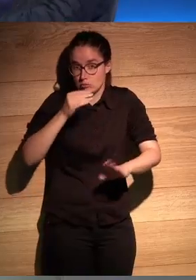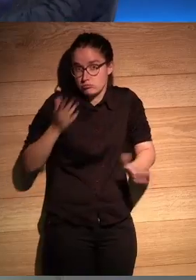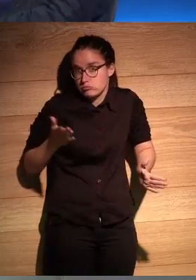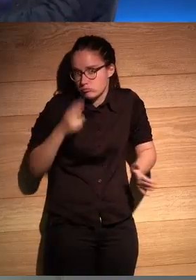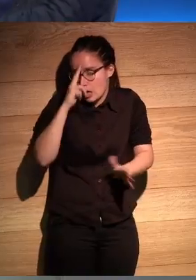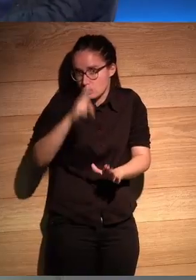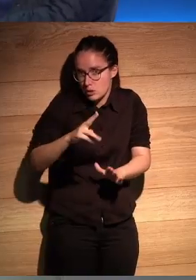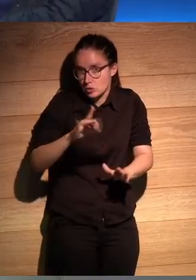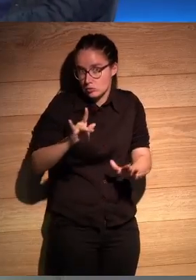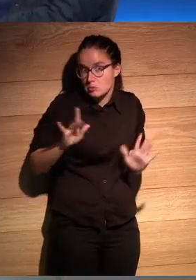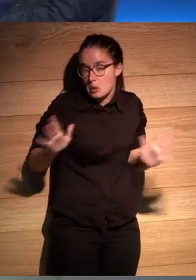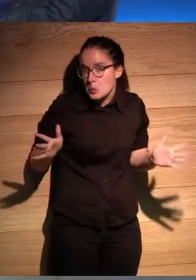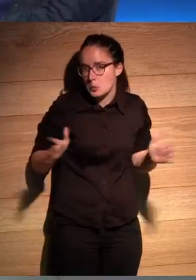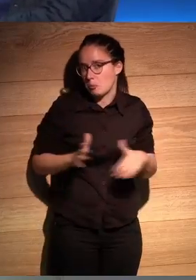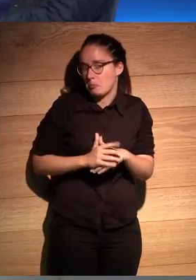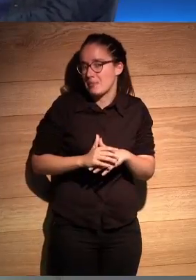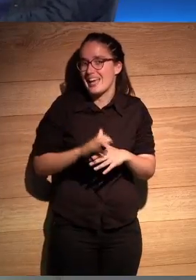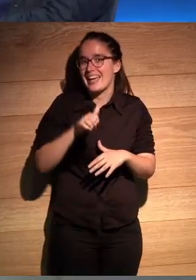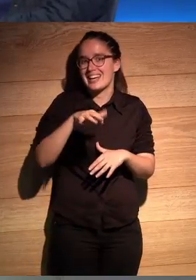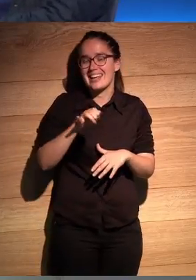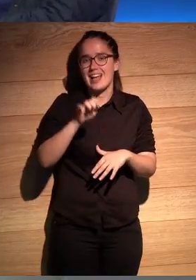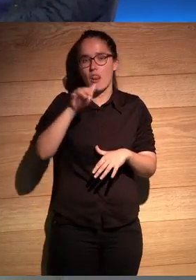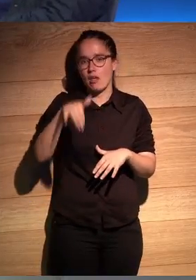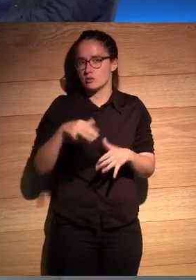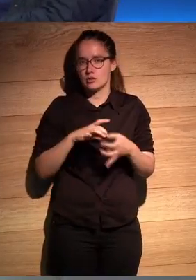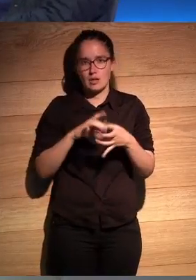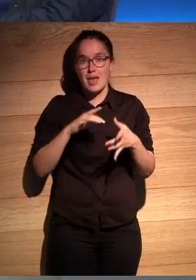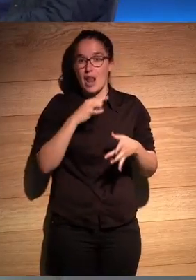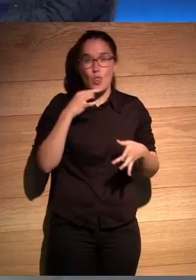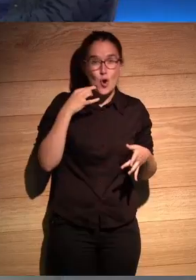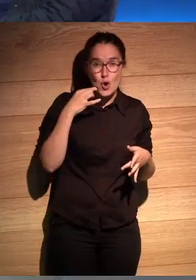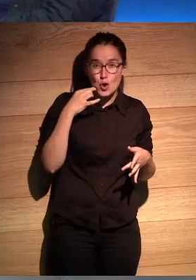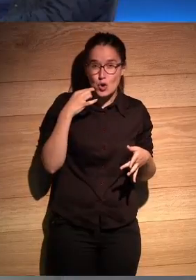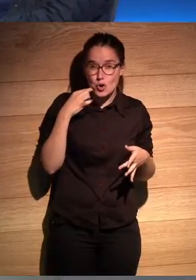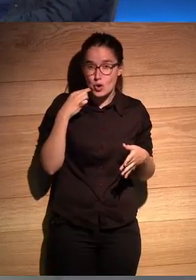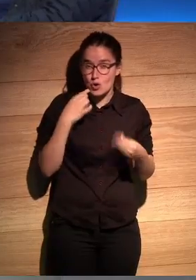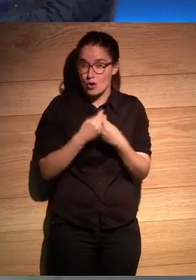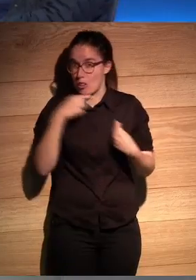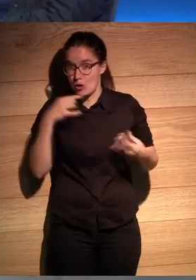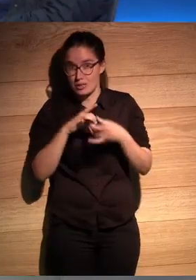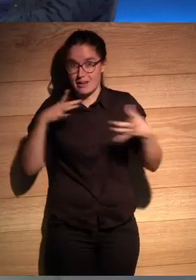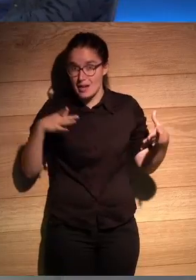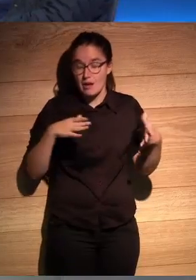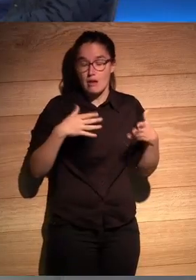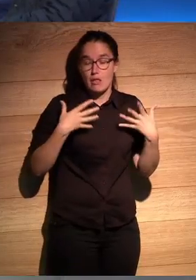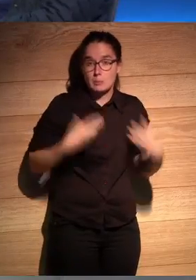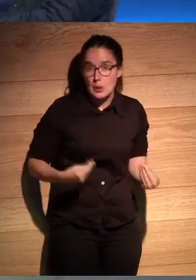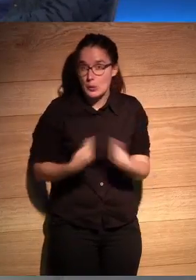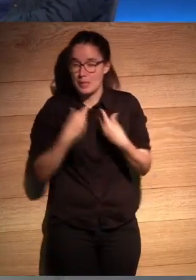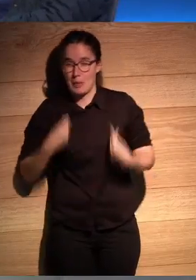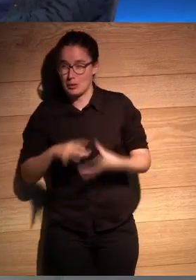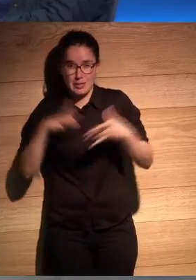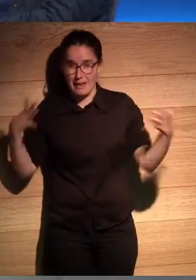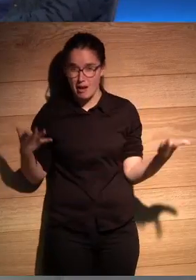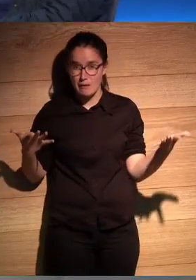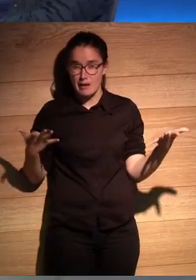pánico lo digo Enrique Lin nada tiene que ver el dolor con el dolor nada tiene que ver la desesperación con la desesperación